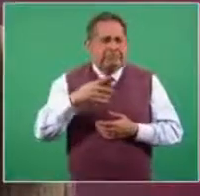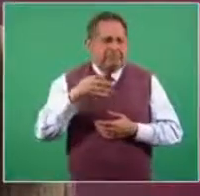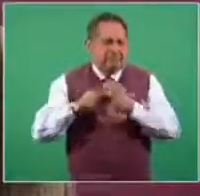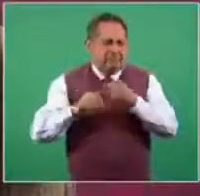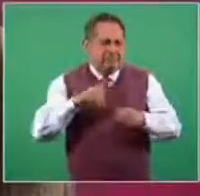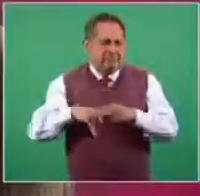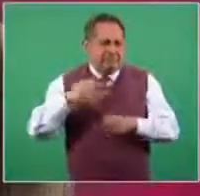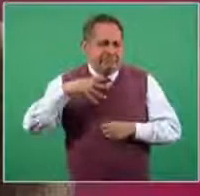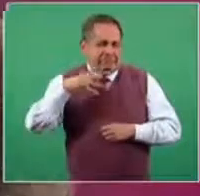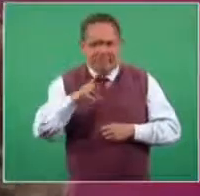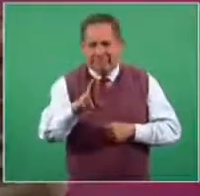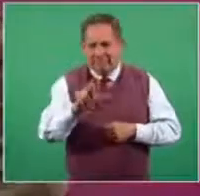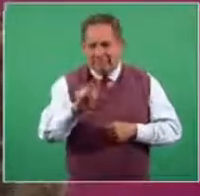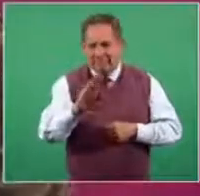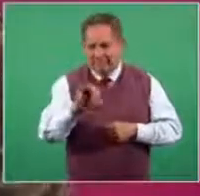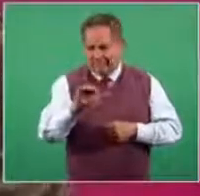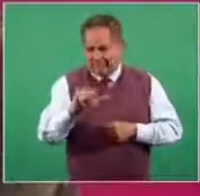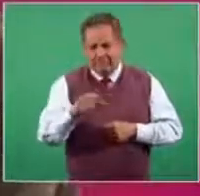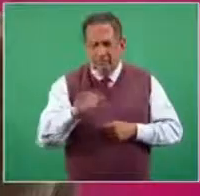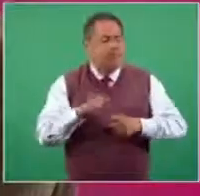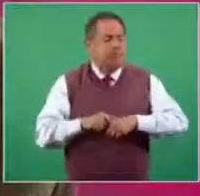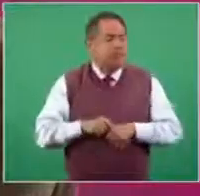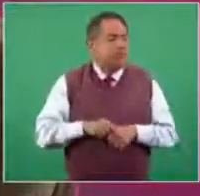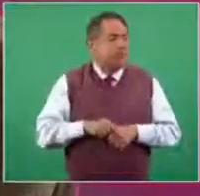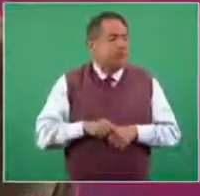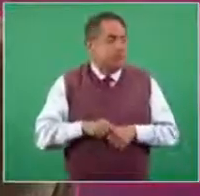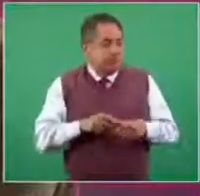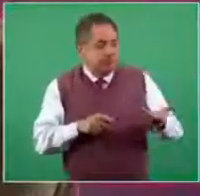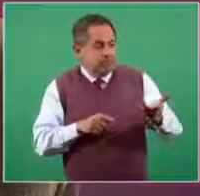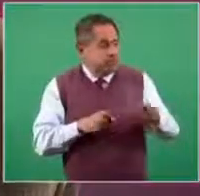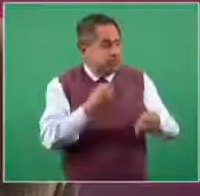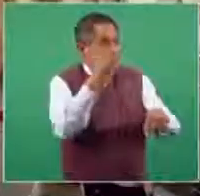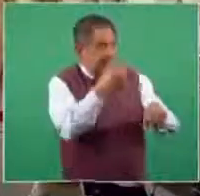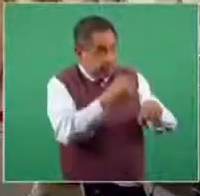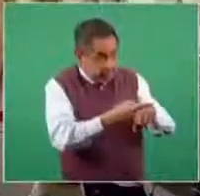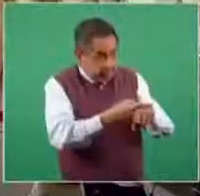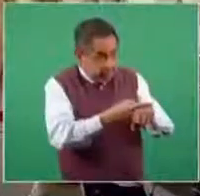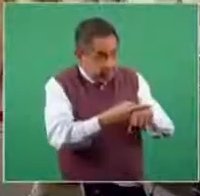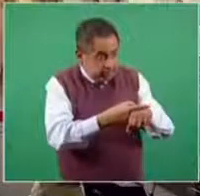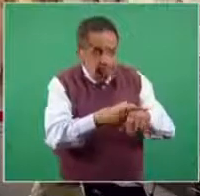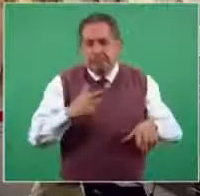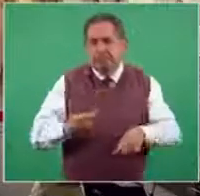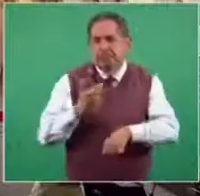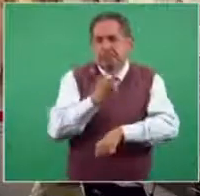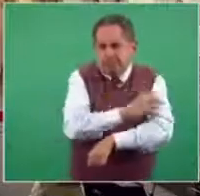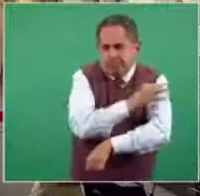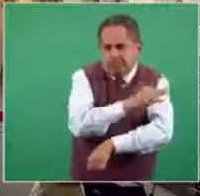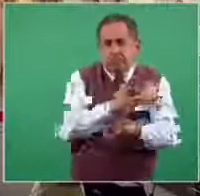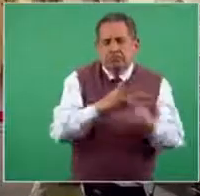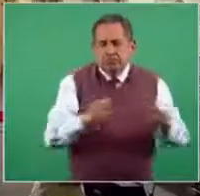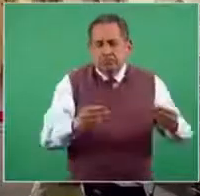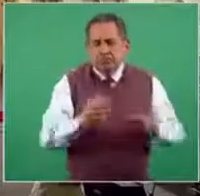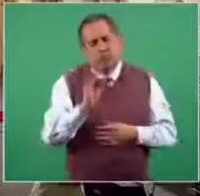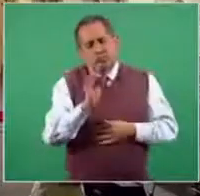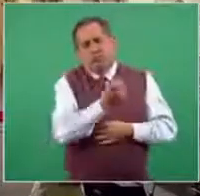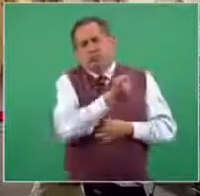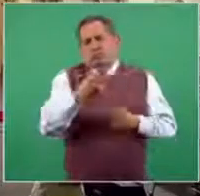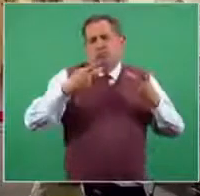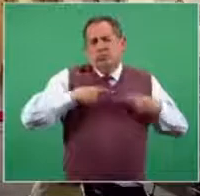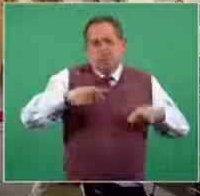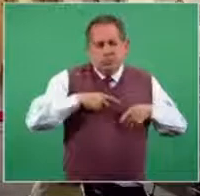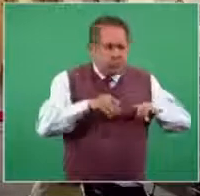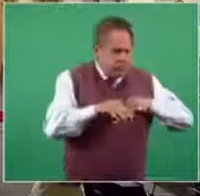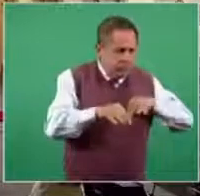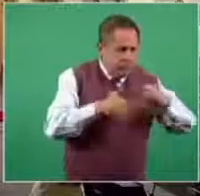excepto en aquellas personas que son manejadoras de fauna específicamente y que están en un riesgo continuo de